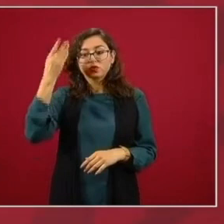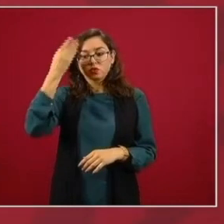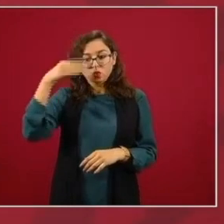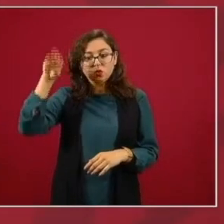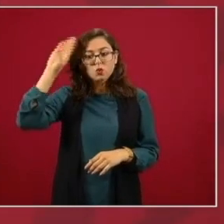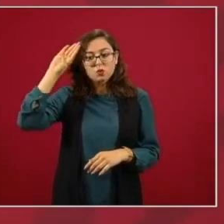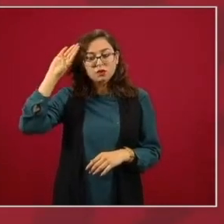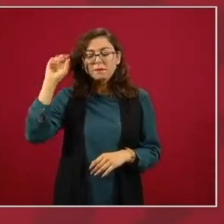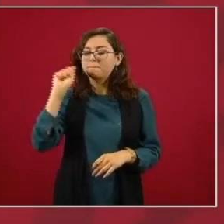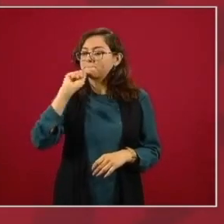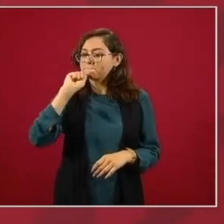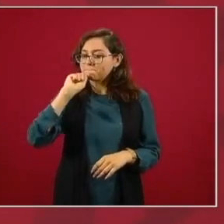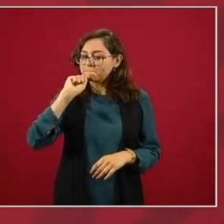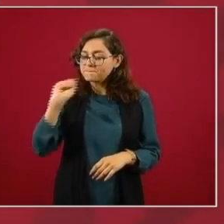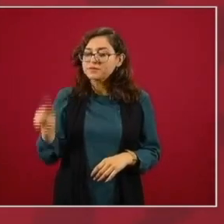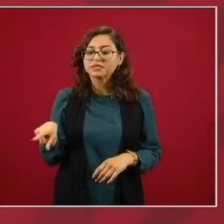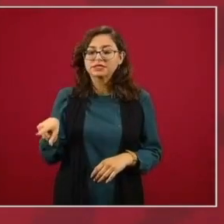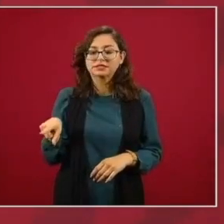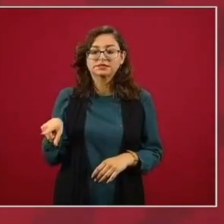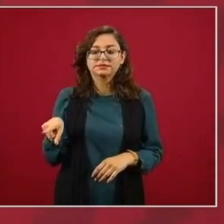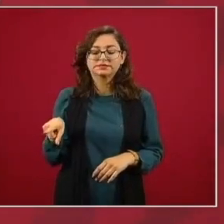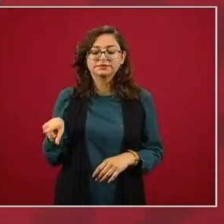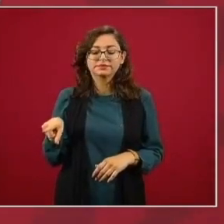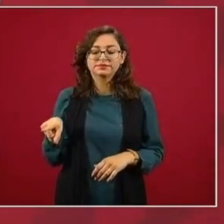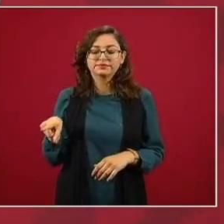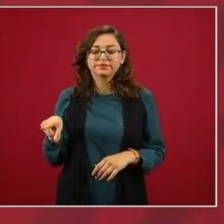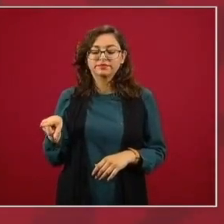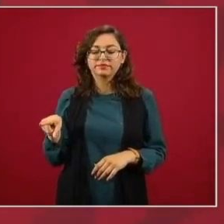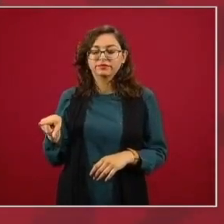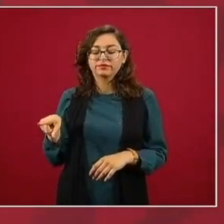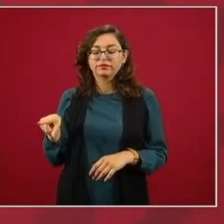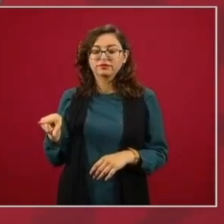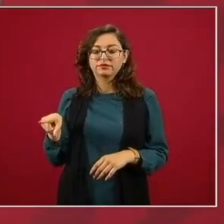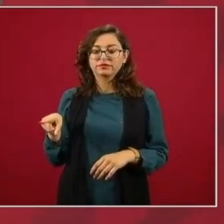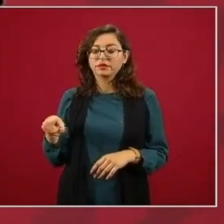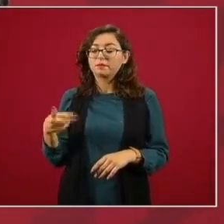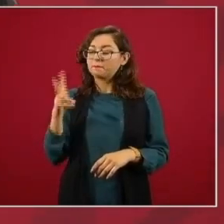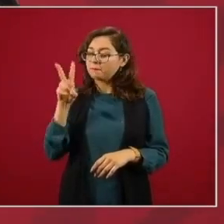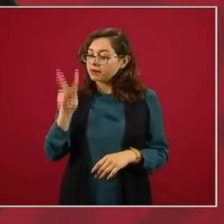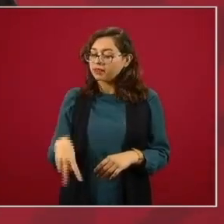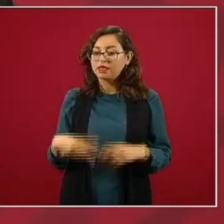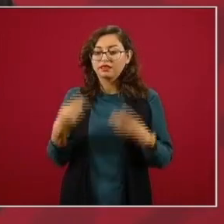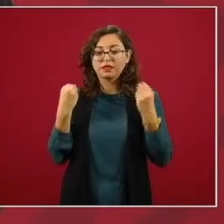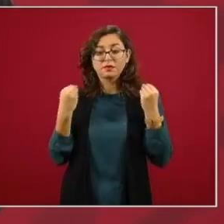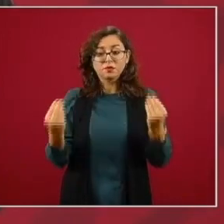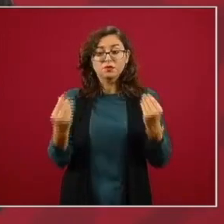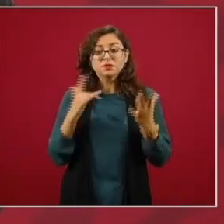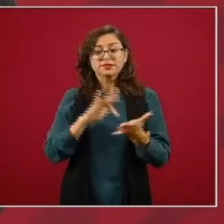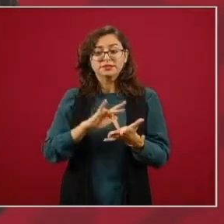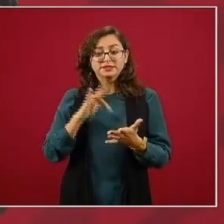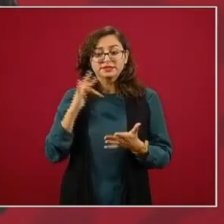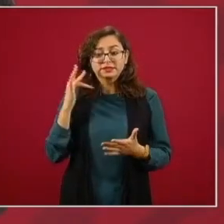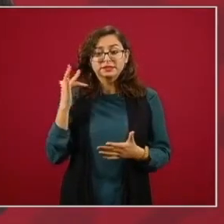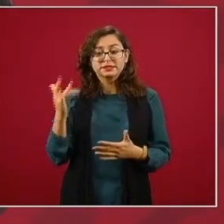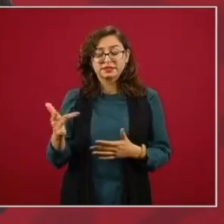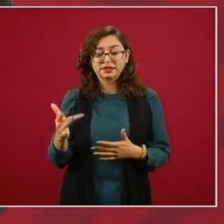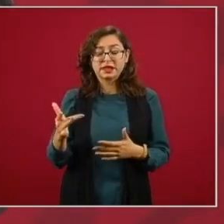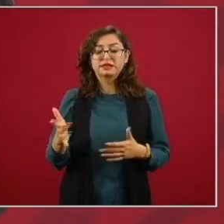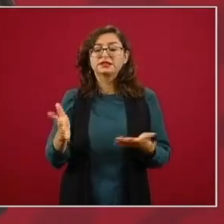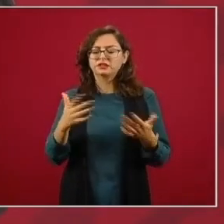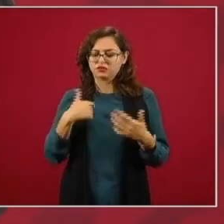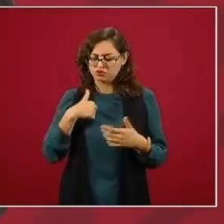se les agradece ya lo hice